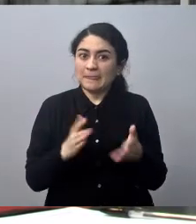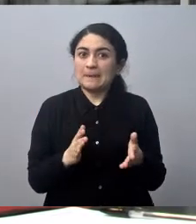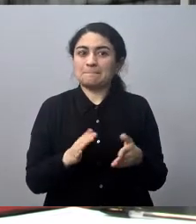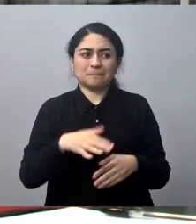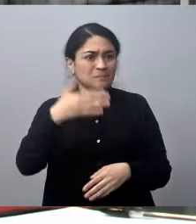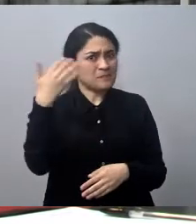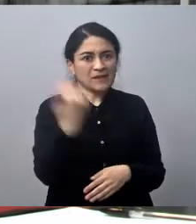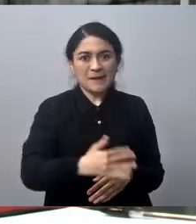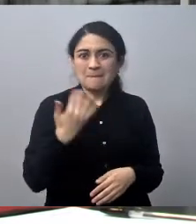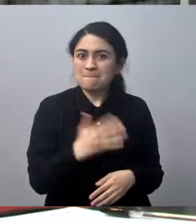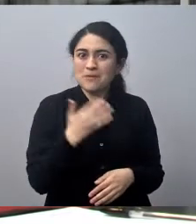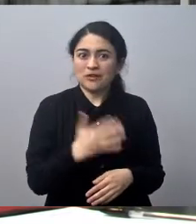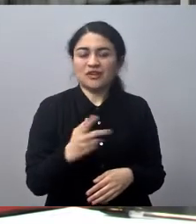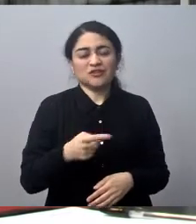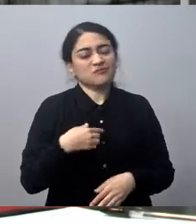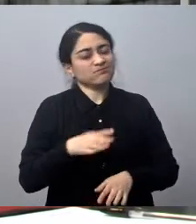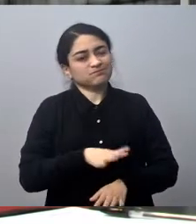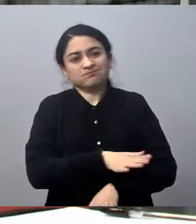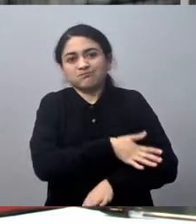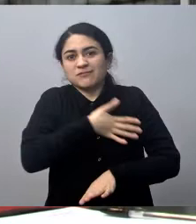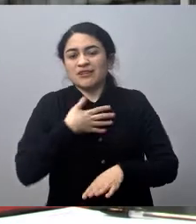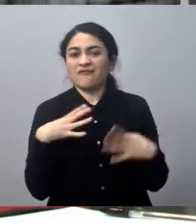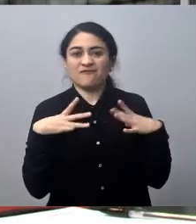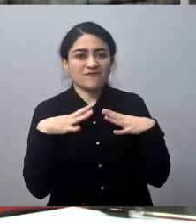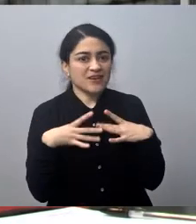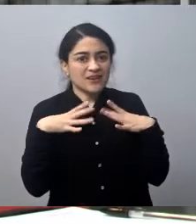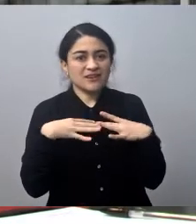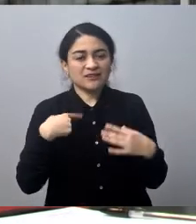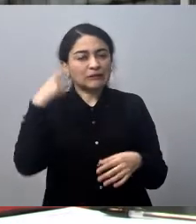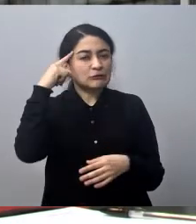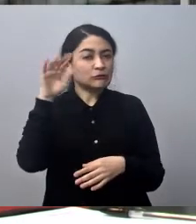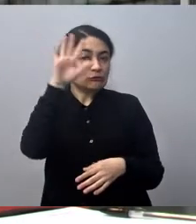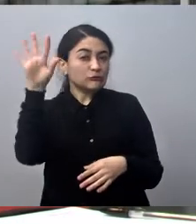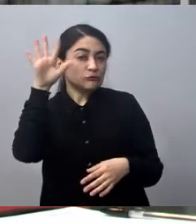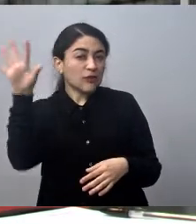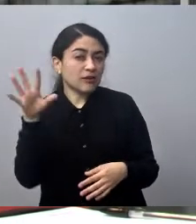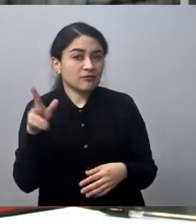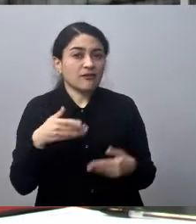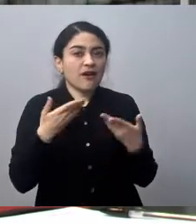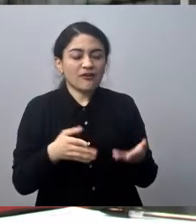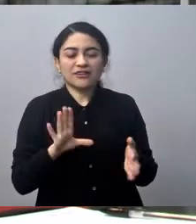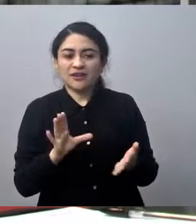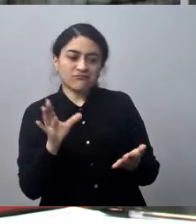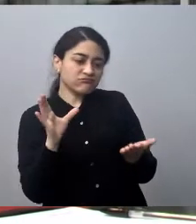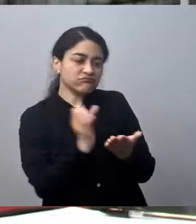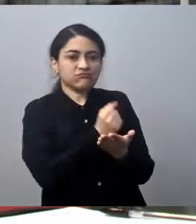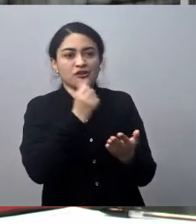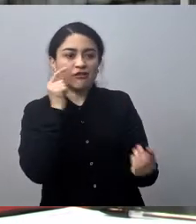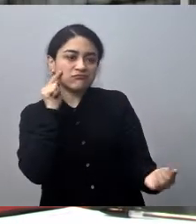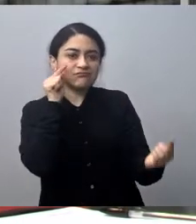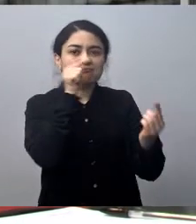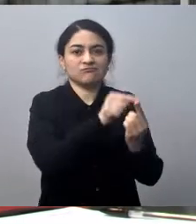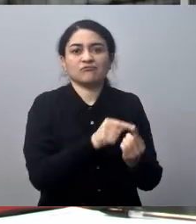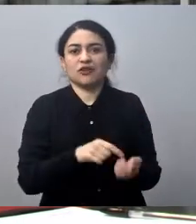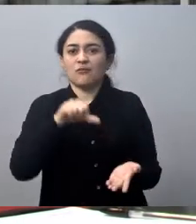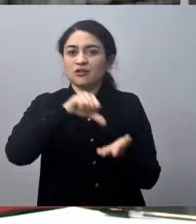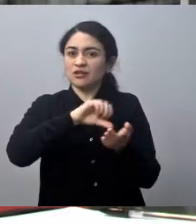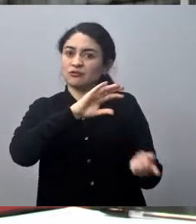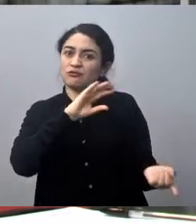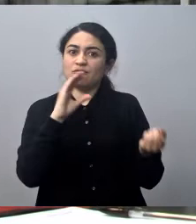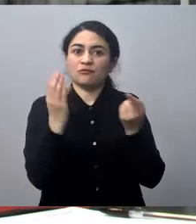y yo me siento feliz porque este era un sueño y hoy día empieza a concretarse este sueño de este centro cultural